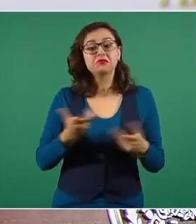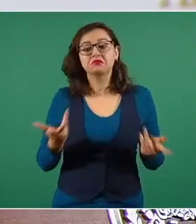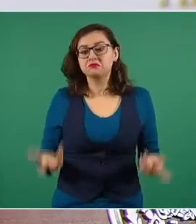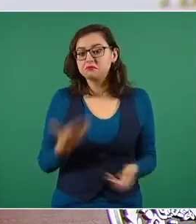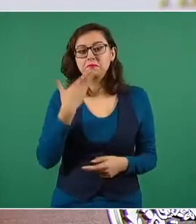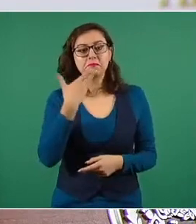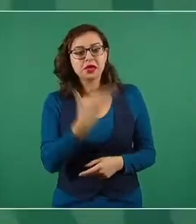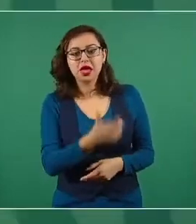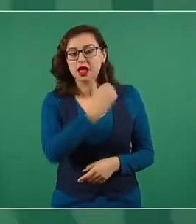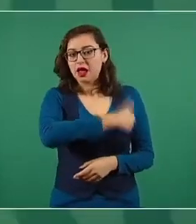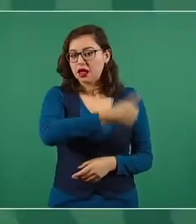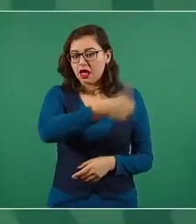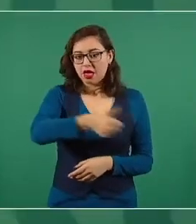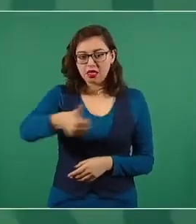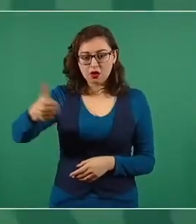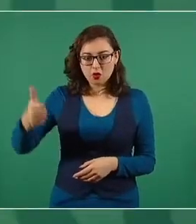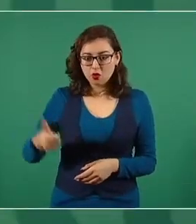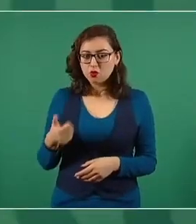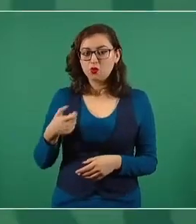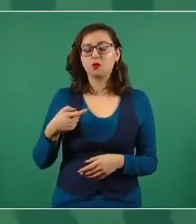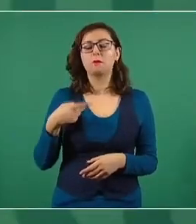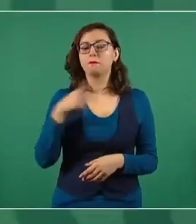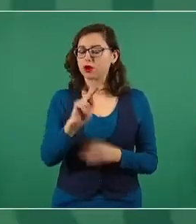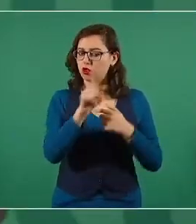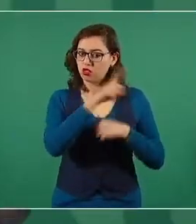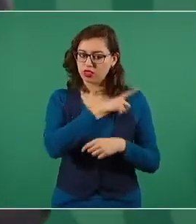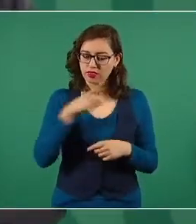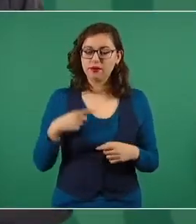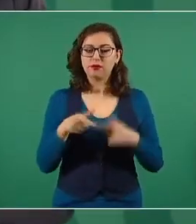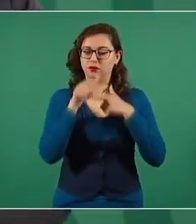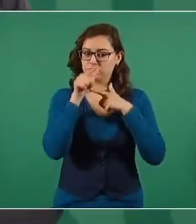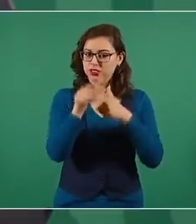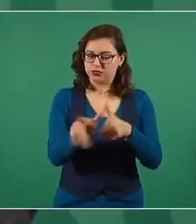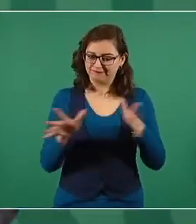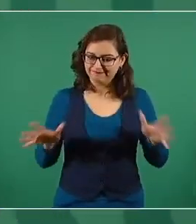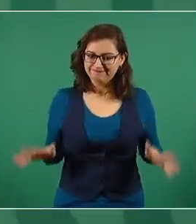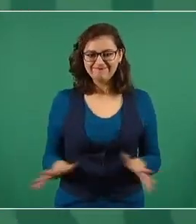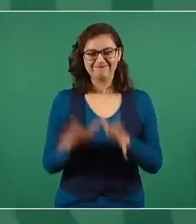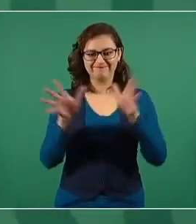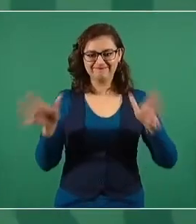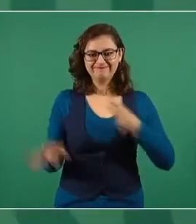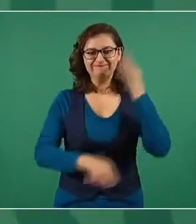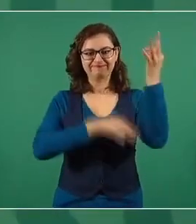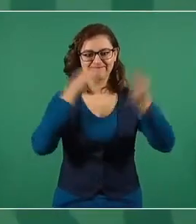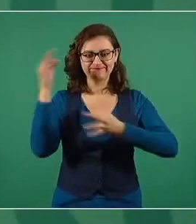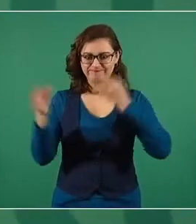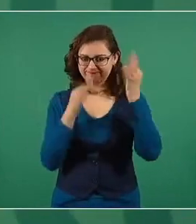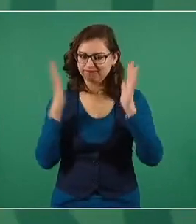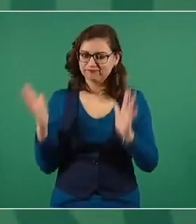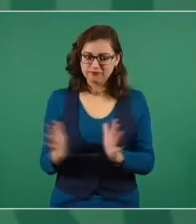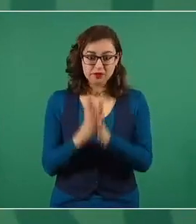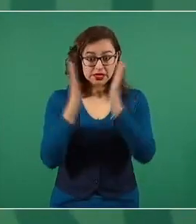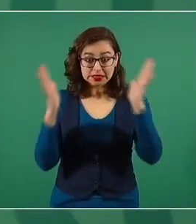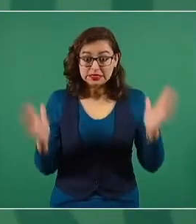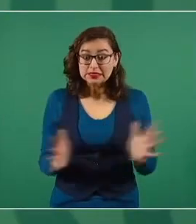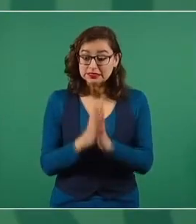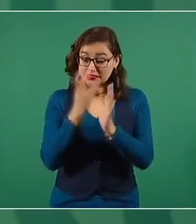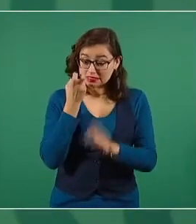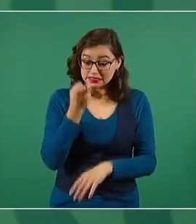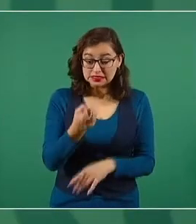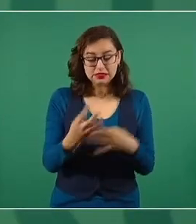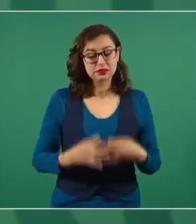Entonces, hay que seguir promoviendo, promoviendo. A mí me